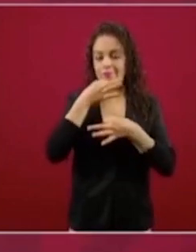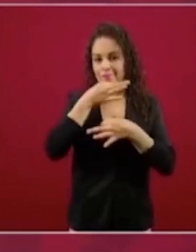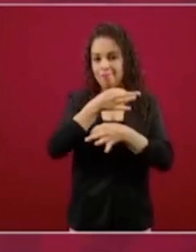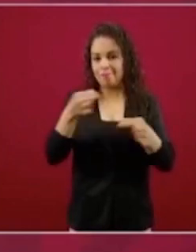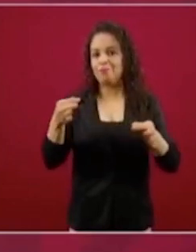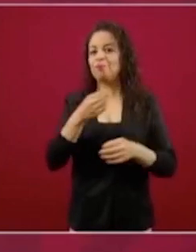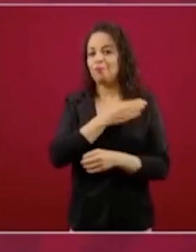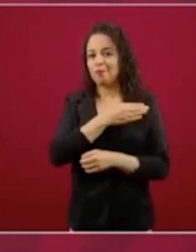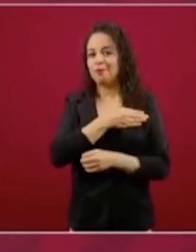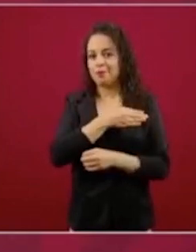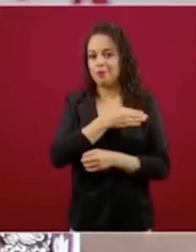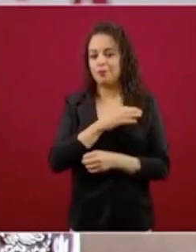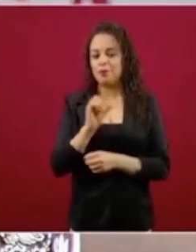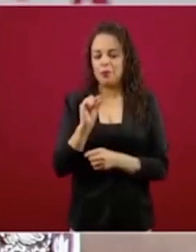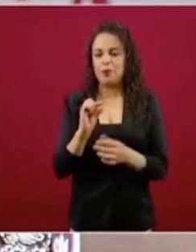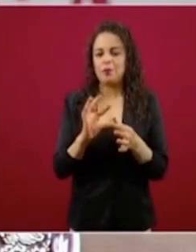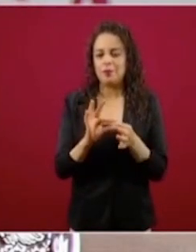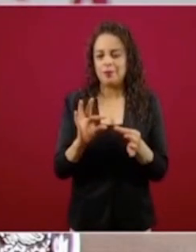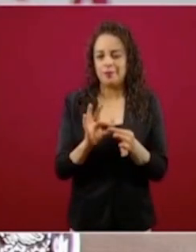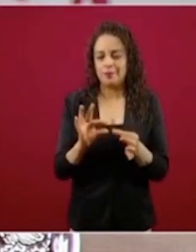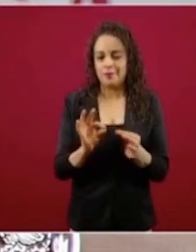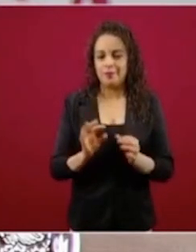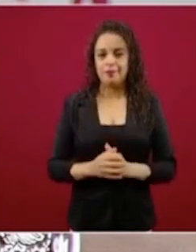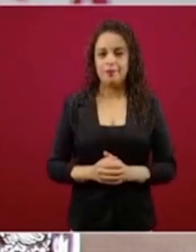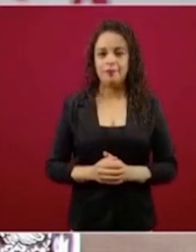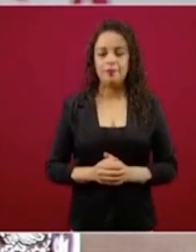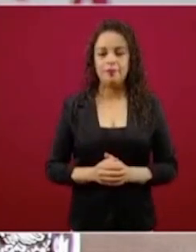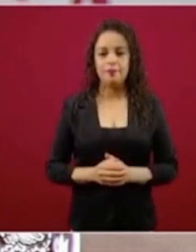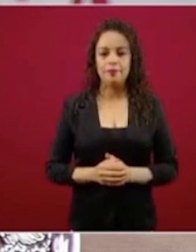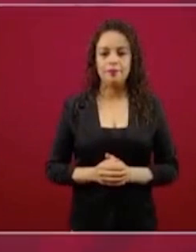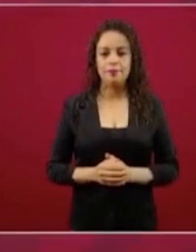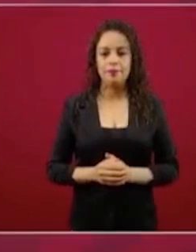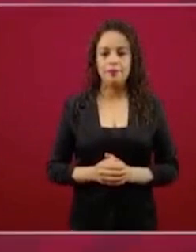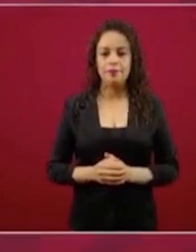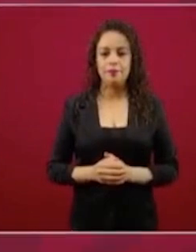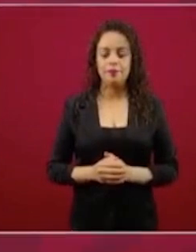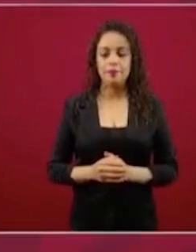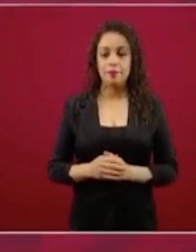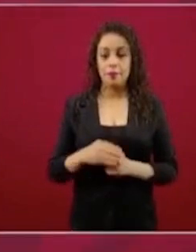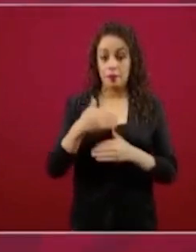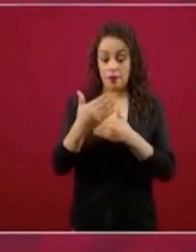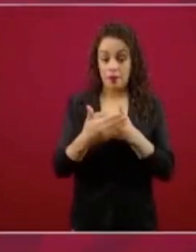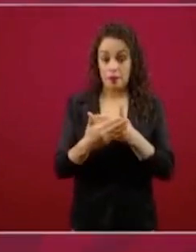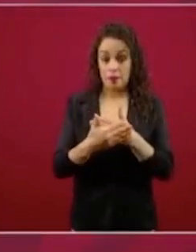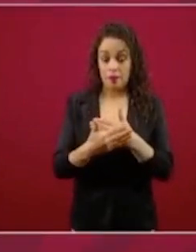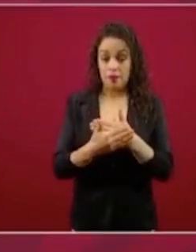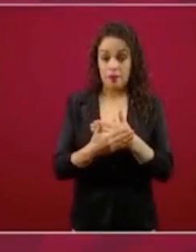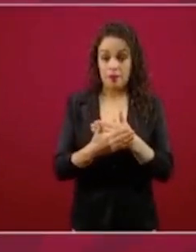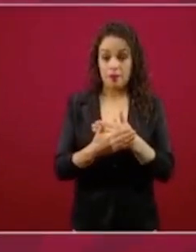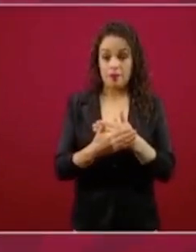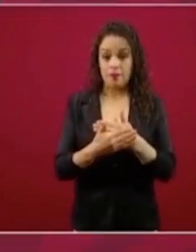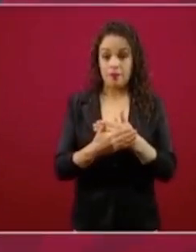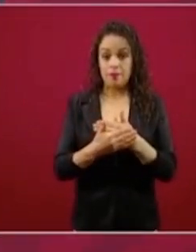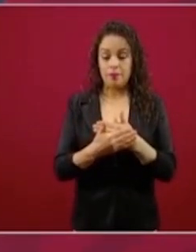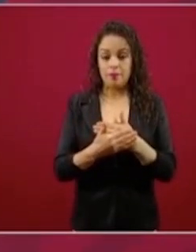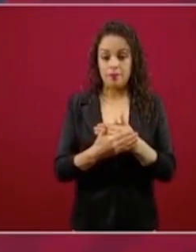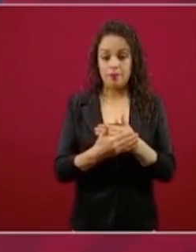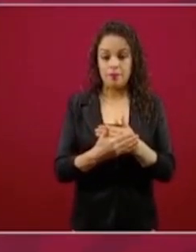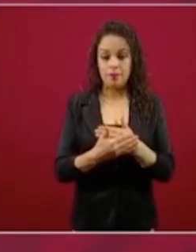estamos por cerrar abril